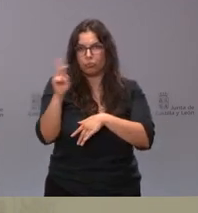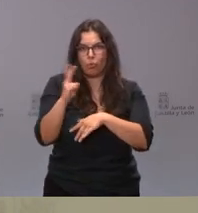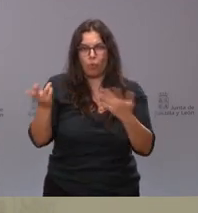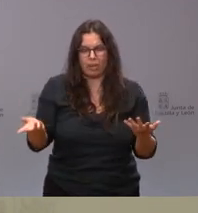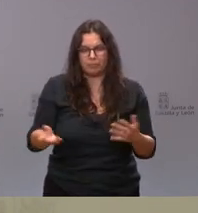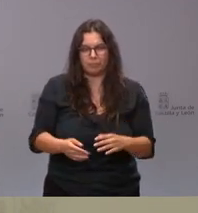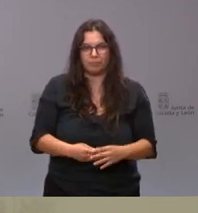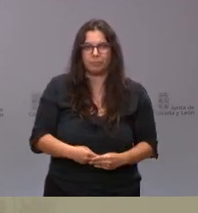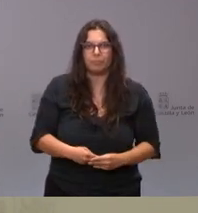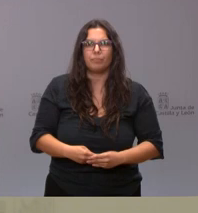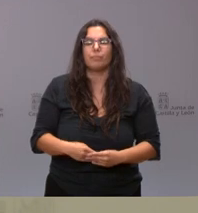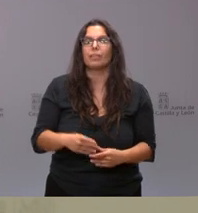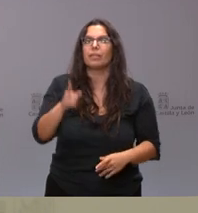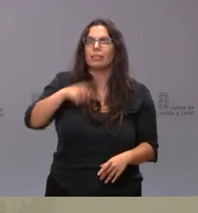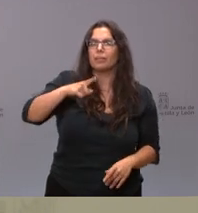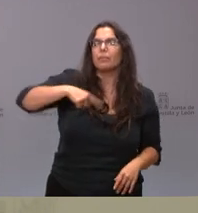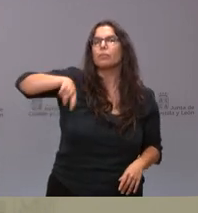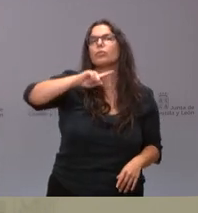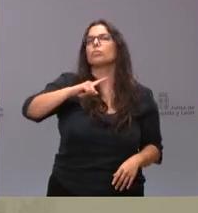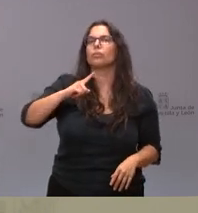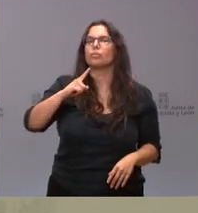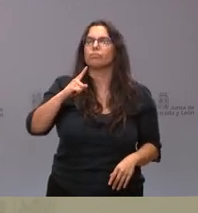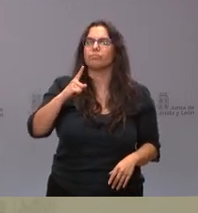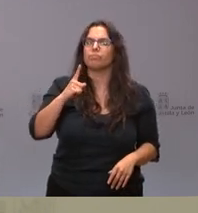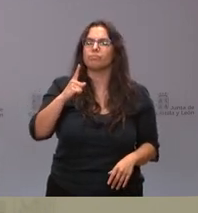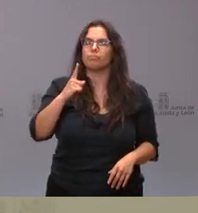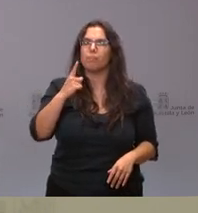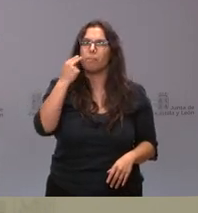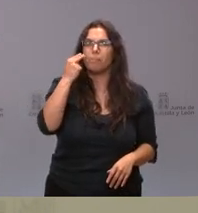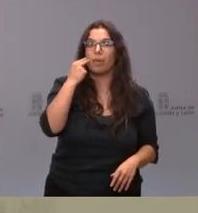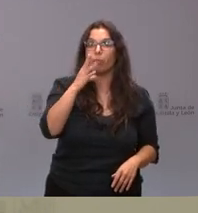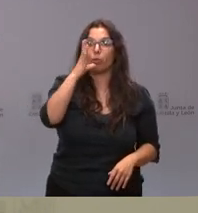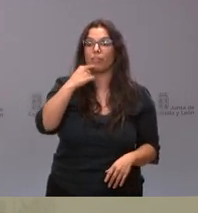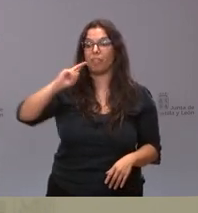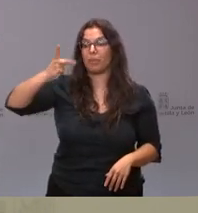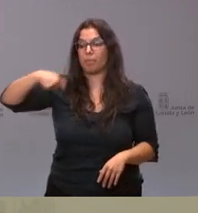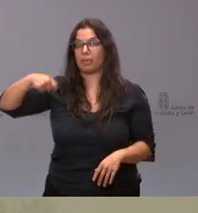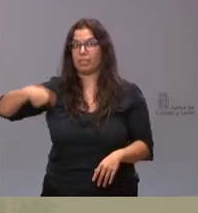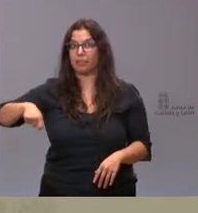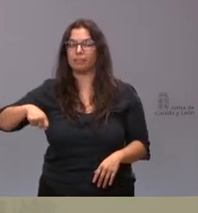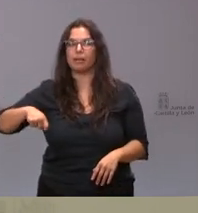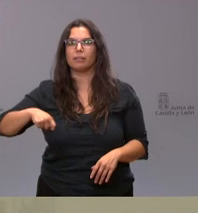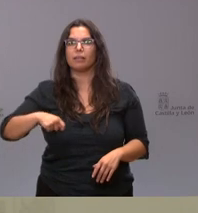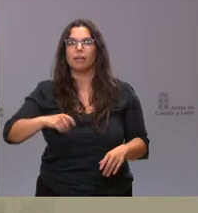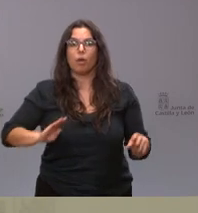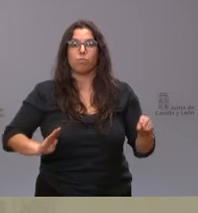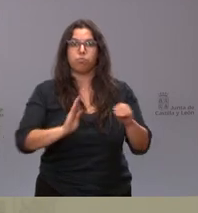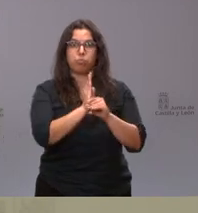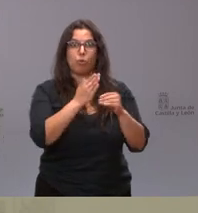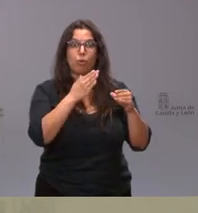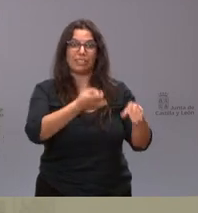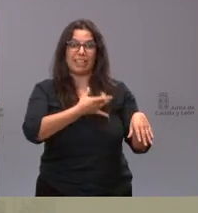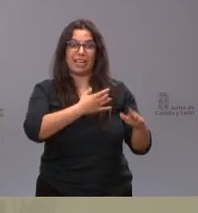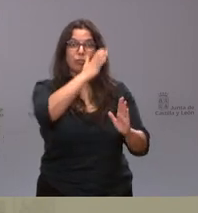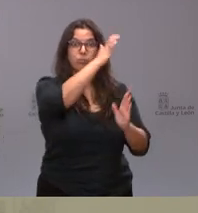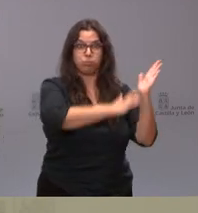que la reducción anunciada por el vicepresidente sobre los sindicatos pueda romper el diálogo social por el otro lado. Es decir, que